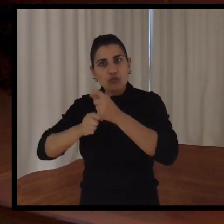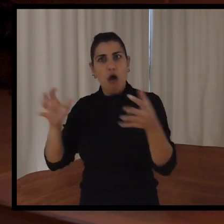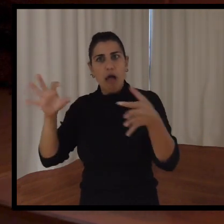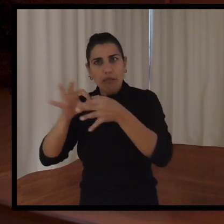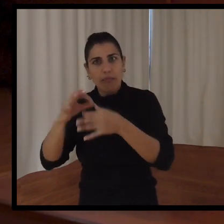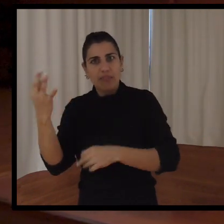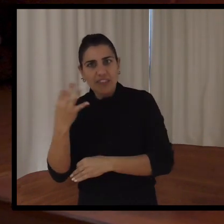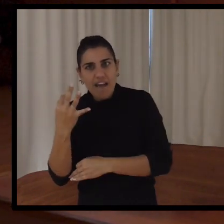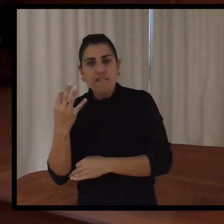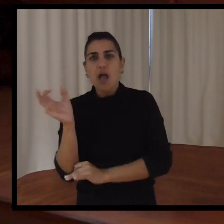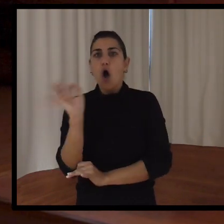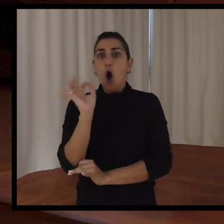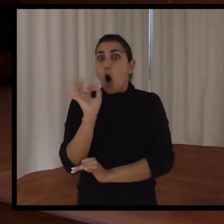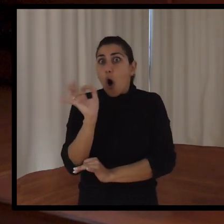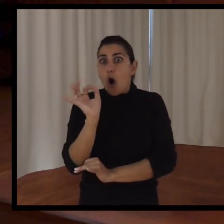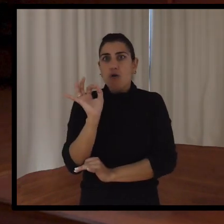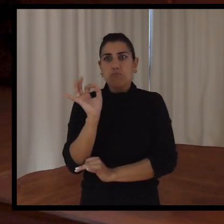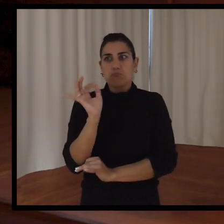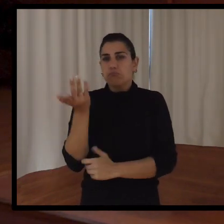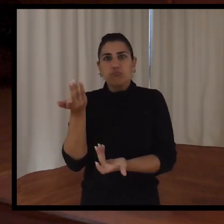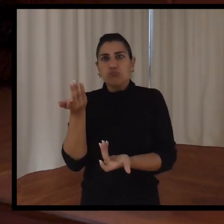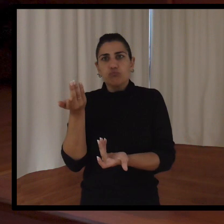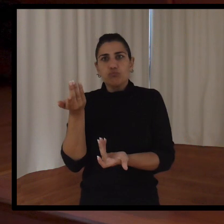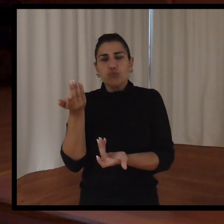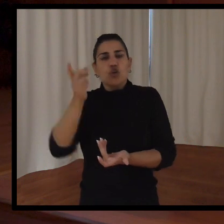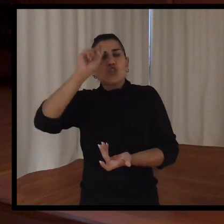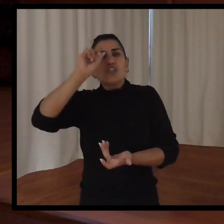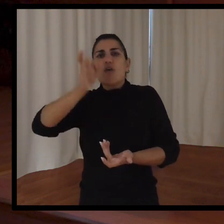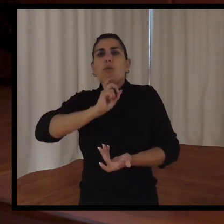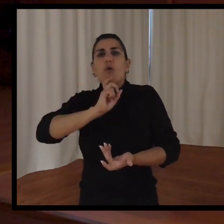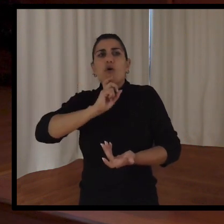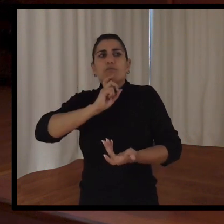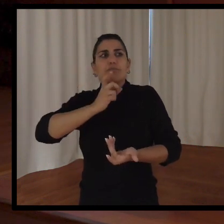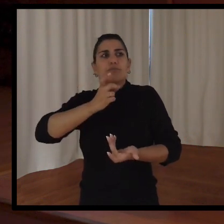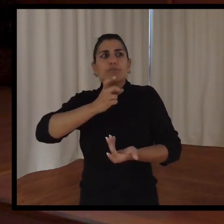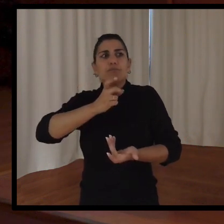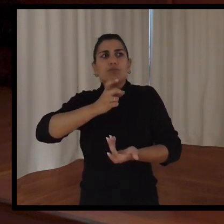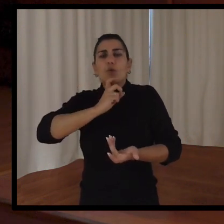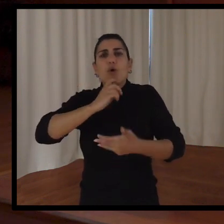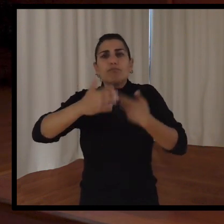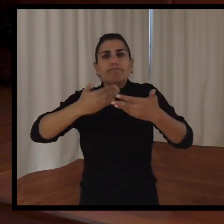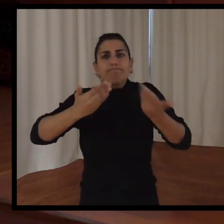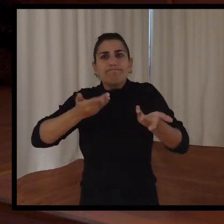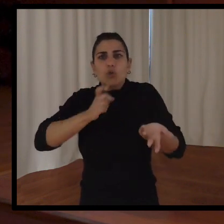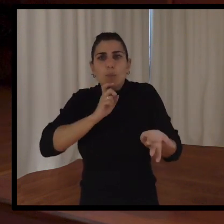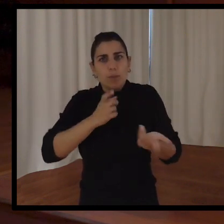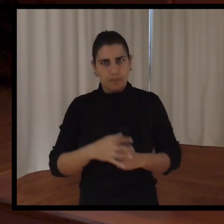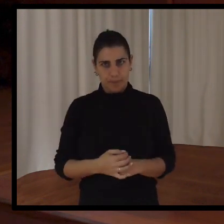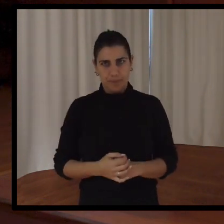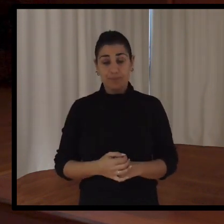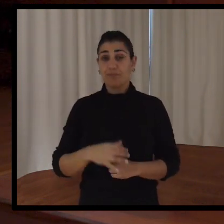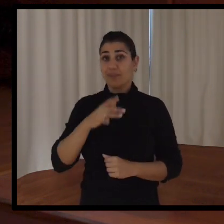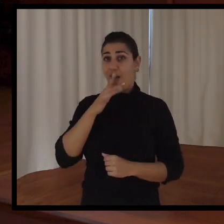si simplemente tienen que preguntar. No sé muy bien cómo... Simplemente